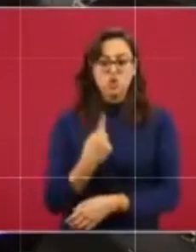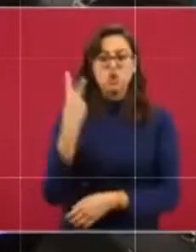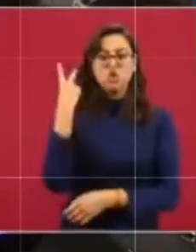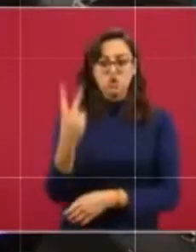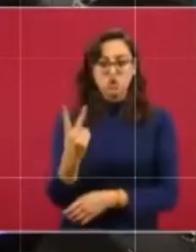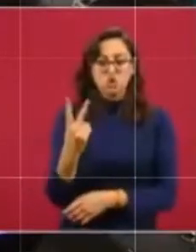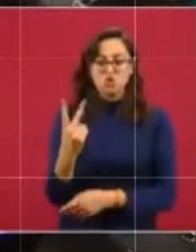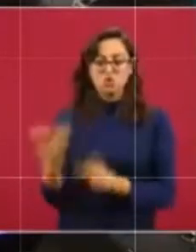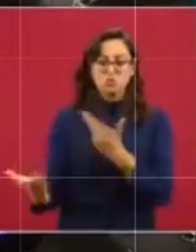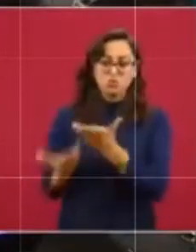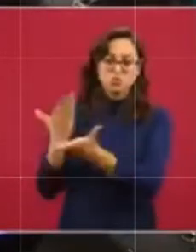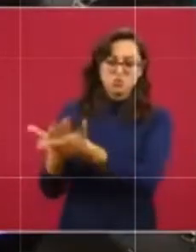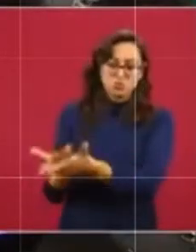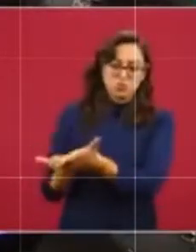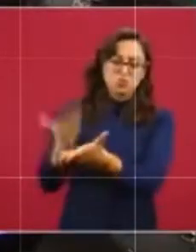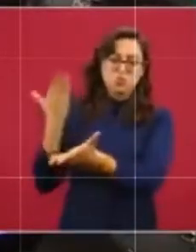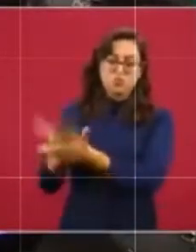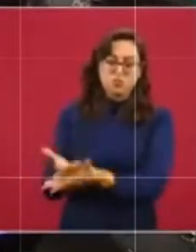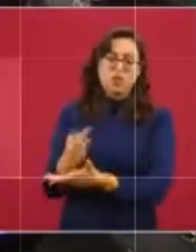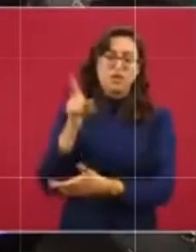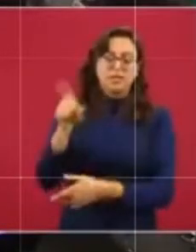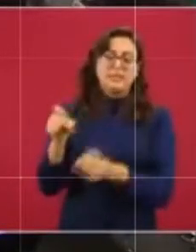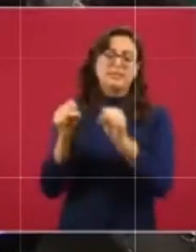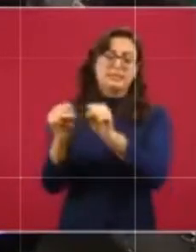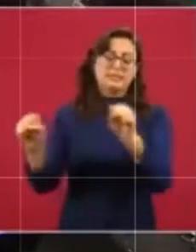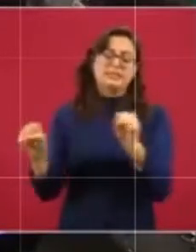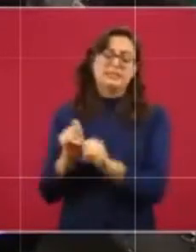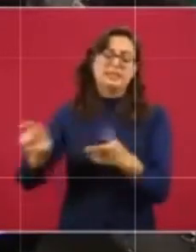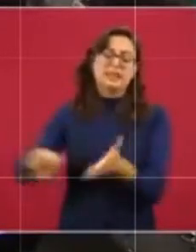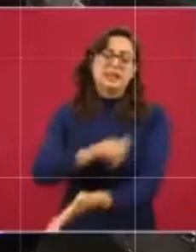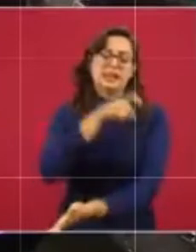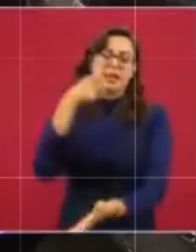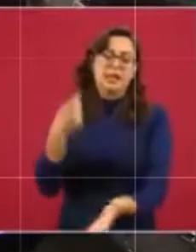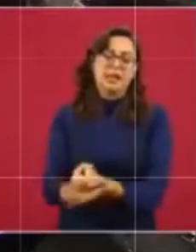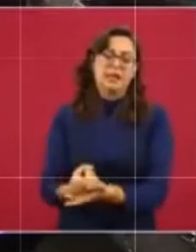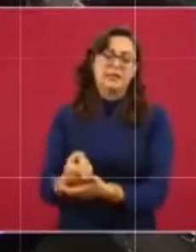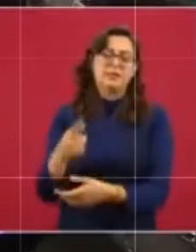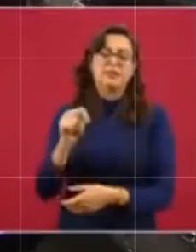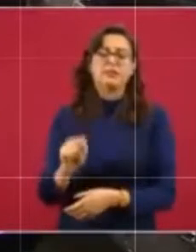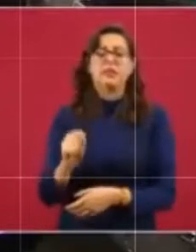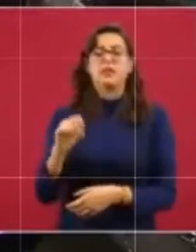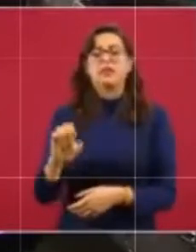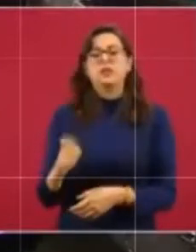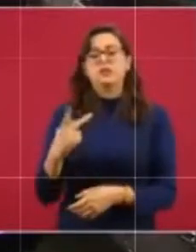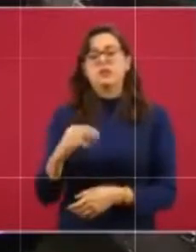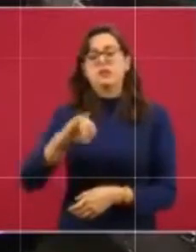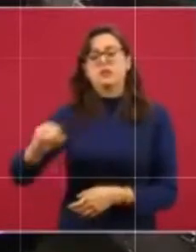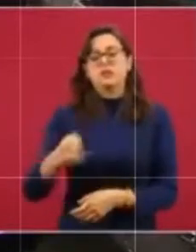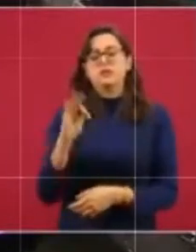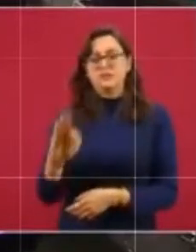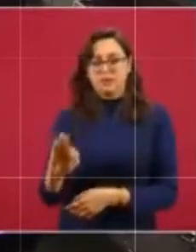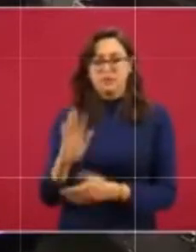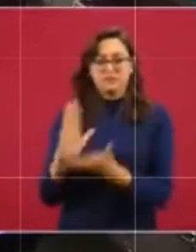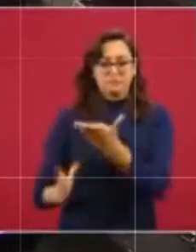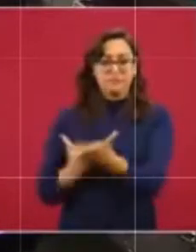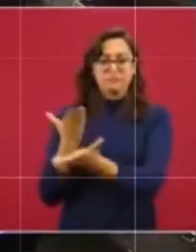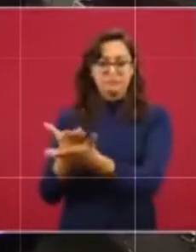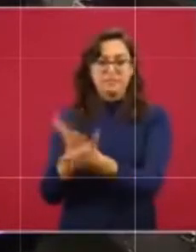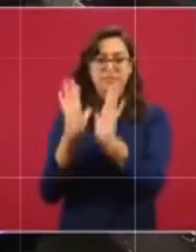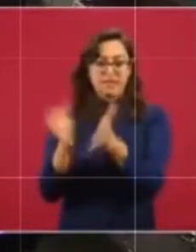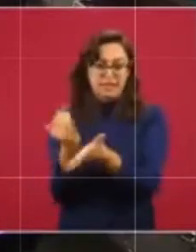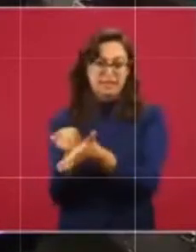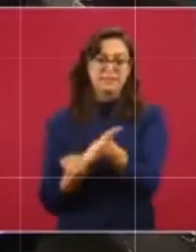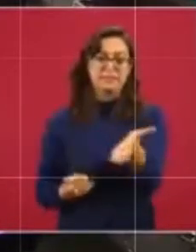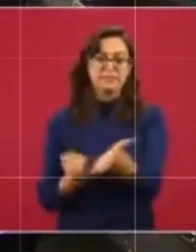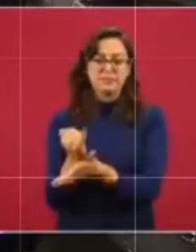intervenciones de la Sala Jalapa del Tribunal Electoral del Poder Judicial de la Federación. Resolución.